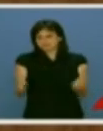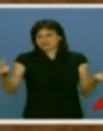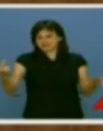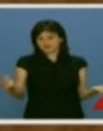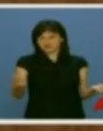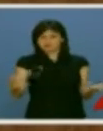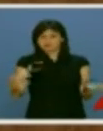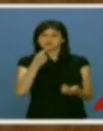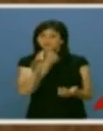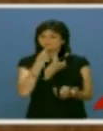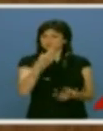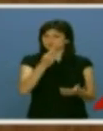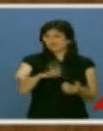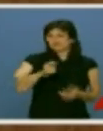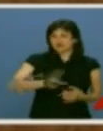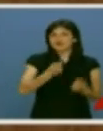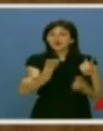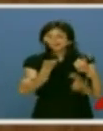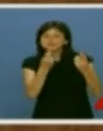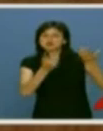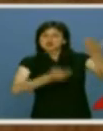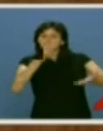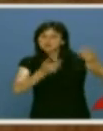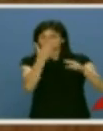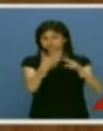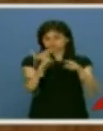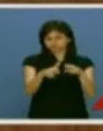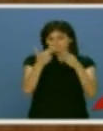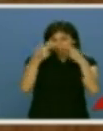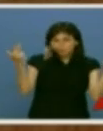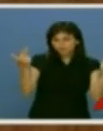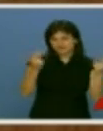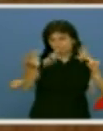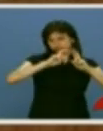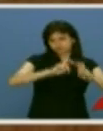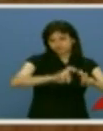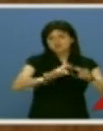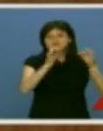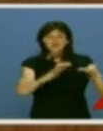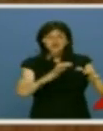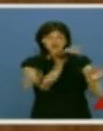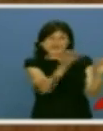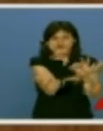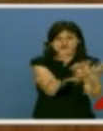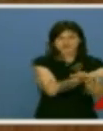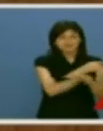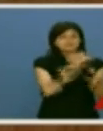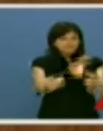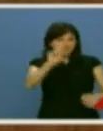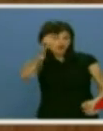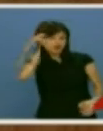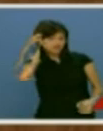Se lo hemos dicho muchas veces. Necesitamos poder evaluar las políticas públicas. No siempre se equivocan ustedes, pero tampoco aciertan siempre.